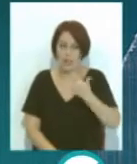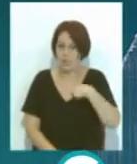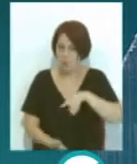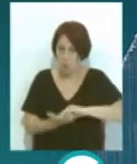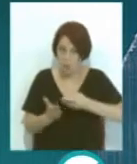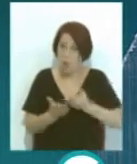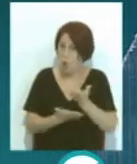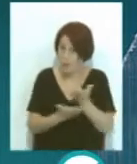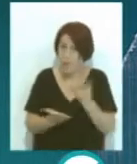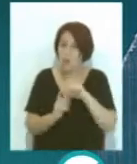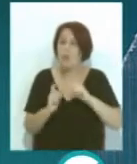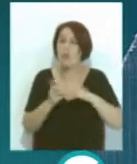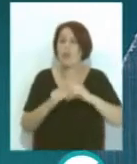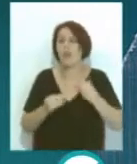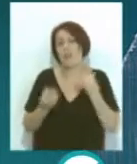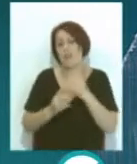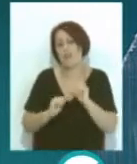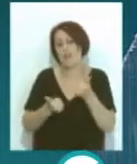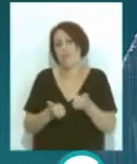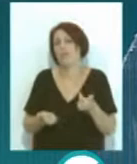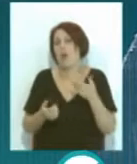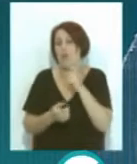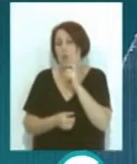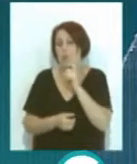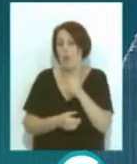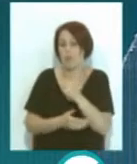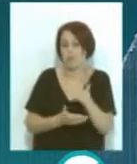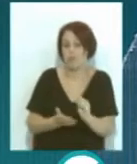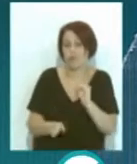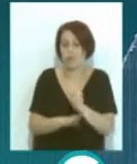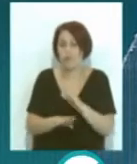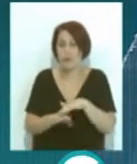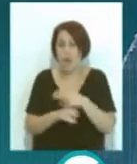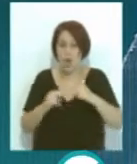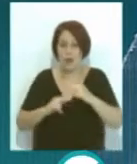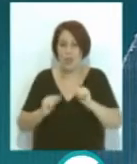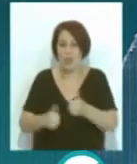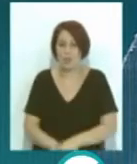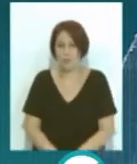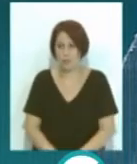proyecto, la Junta de Andalucía debería empezar poniendo fondos para que comiencen las obras.